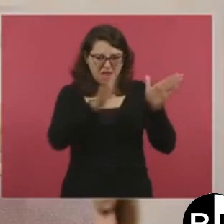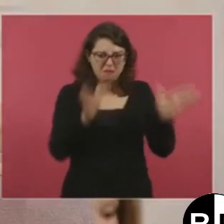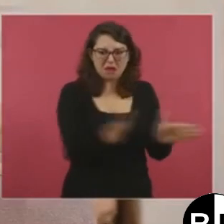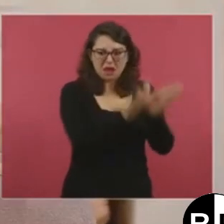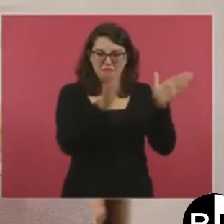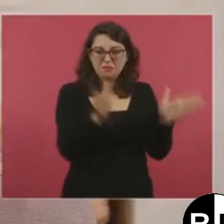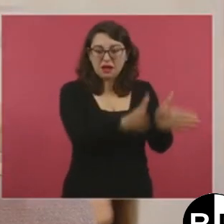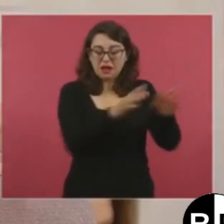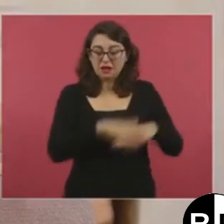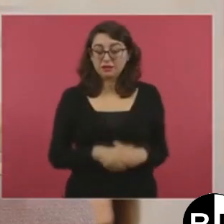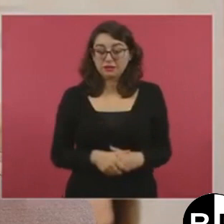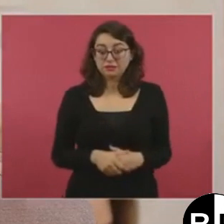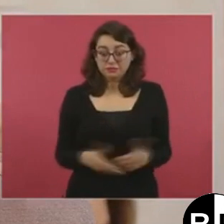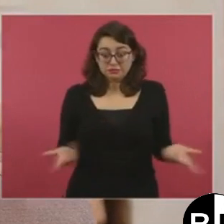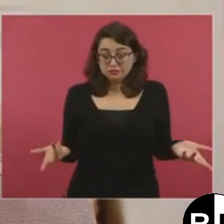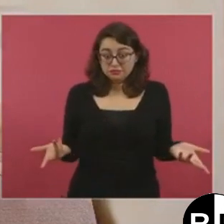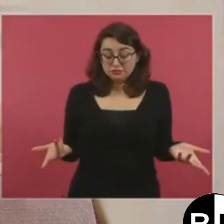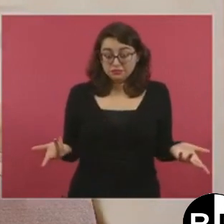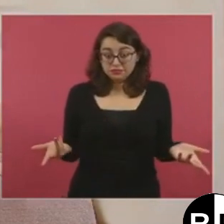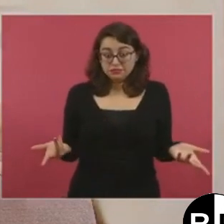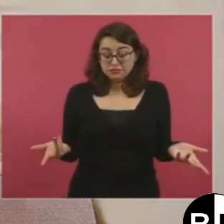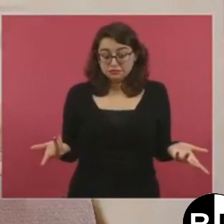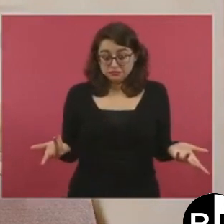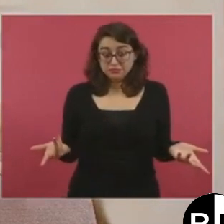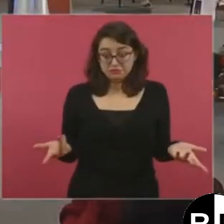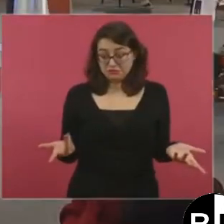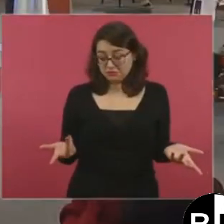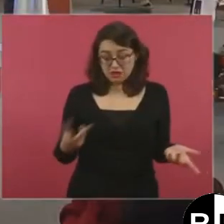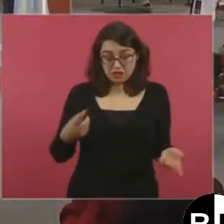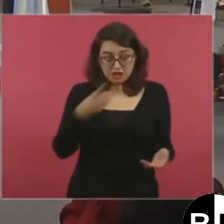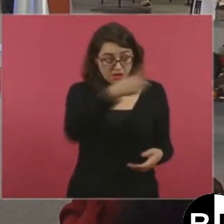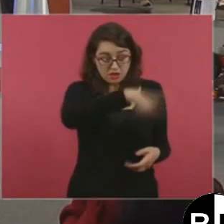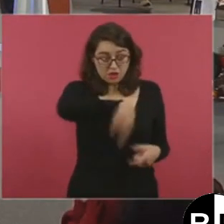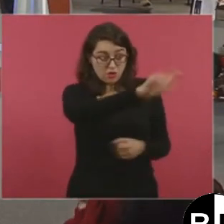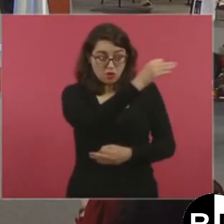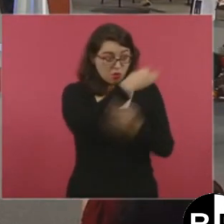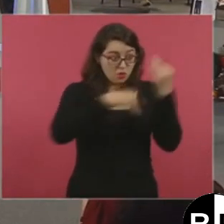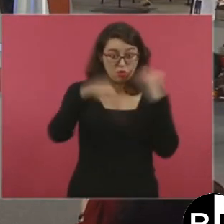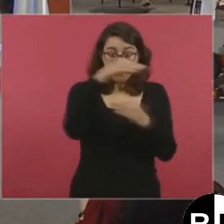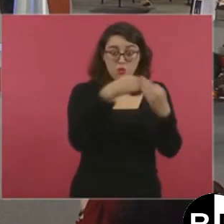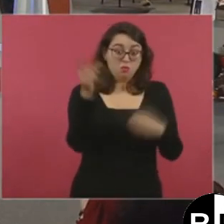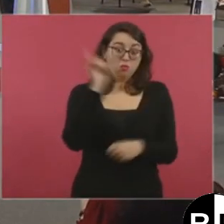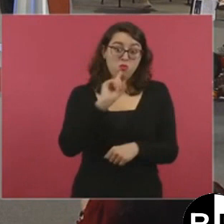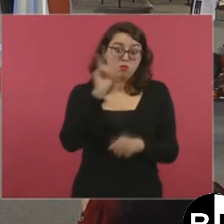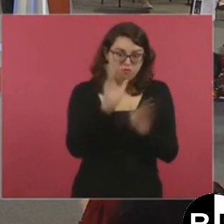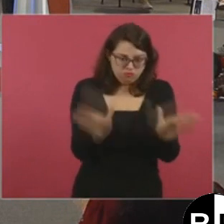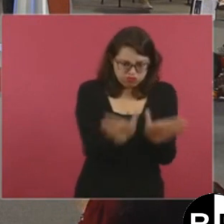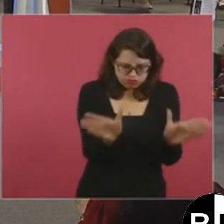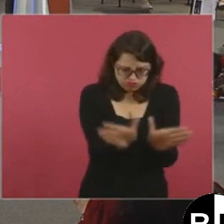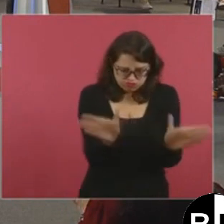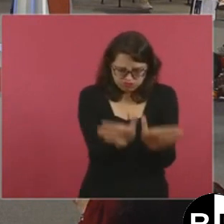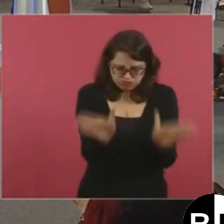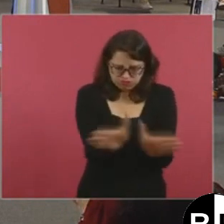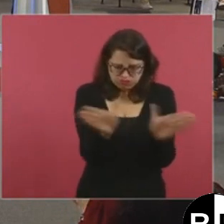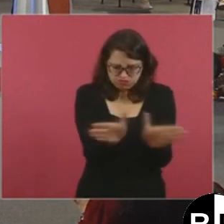Hubo cargada, sigue habiendo, pero ya no es igual.